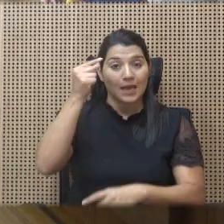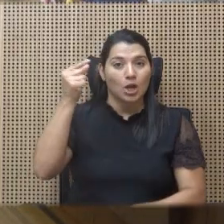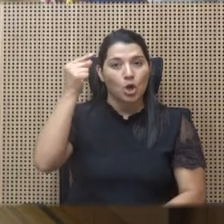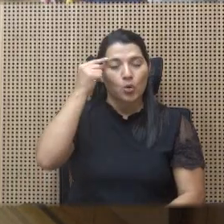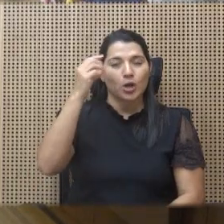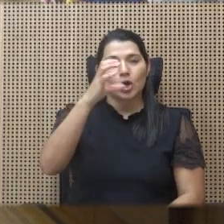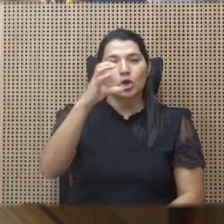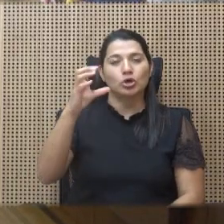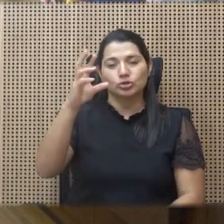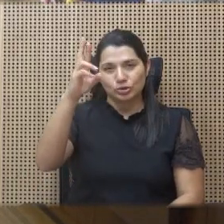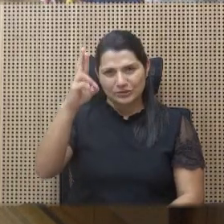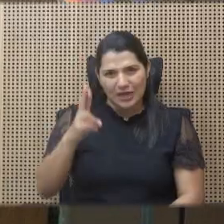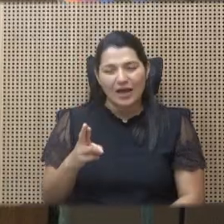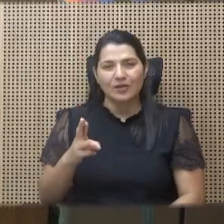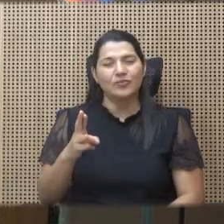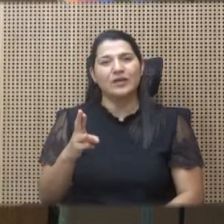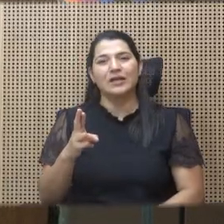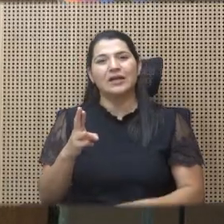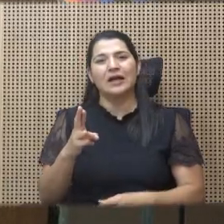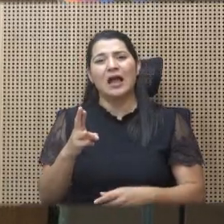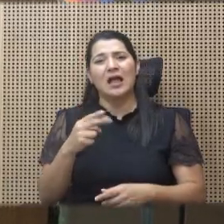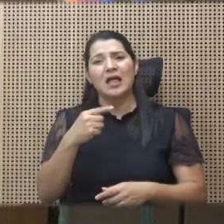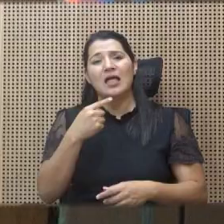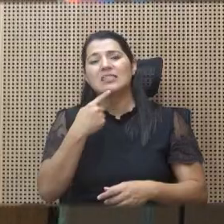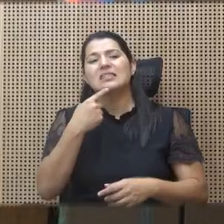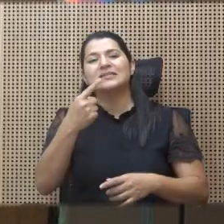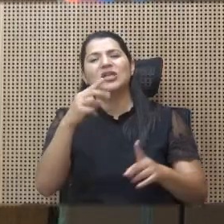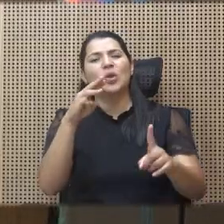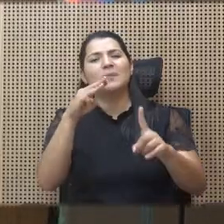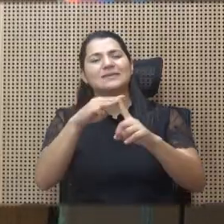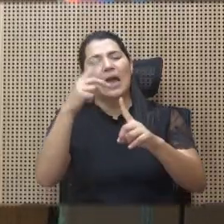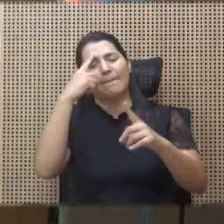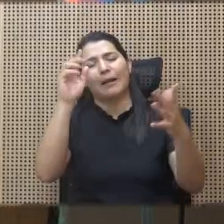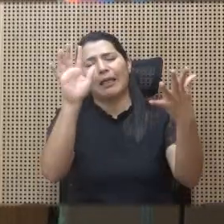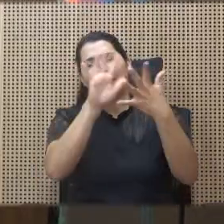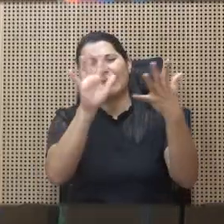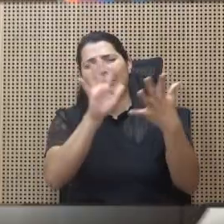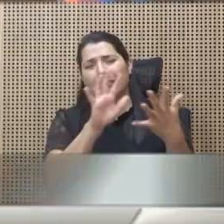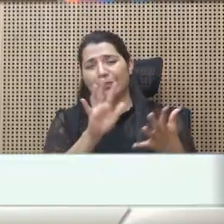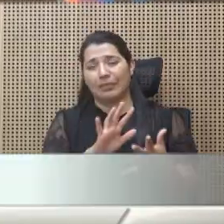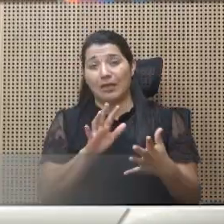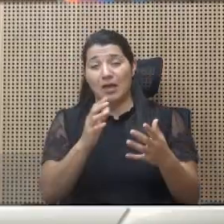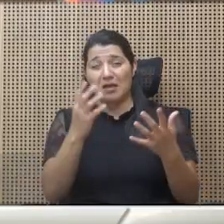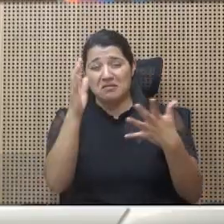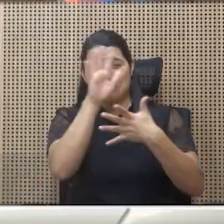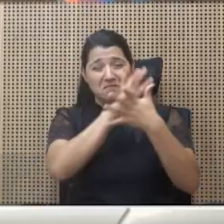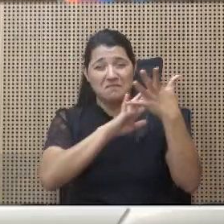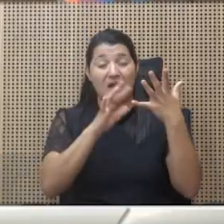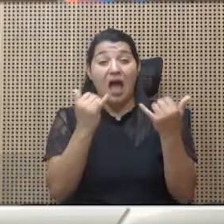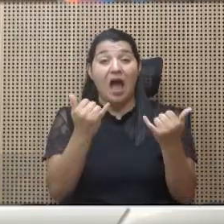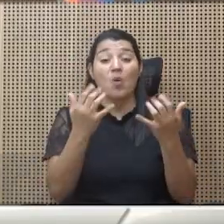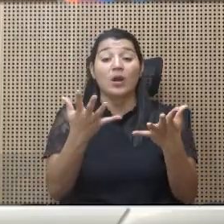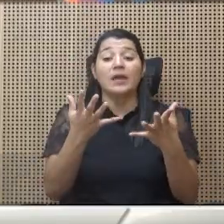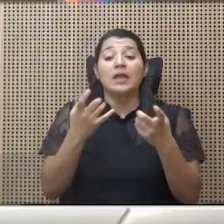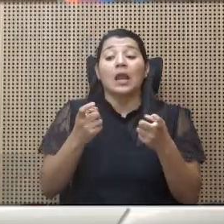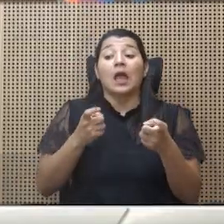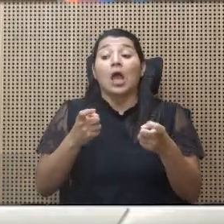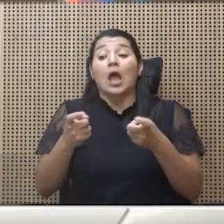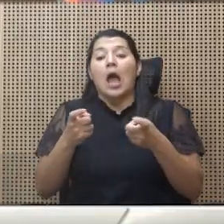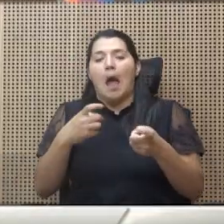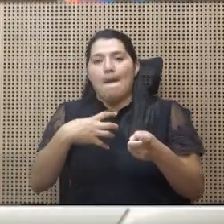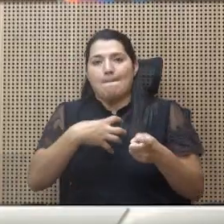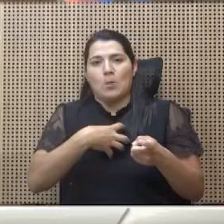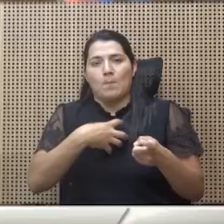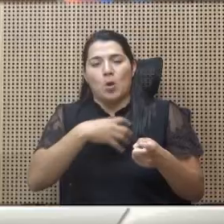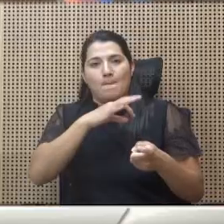tirando cortinas de humo, en esta ocasión queriendo manipular, digo queriendo porque